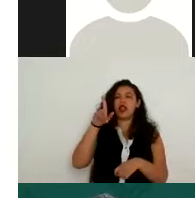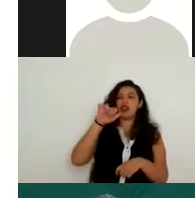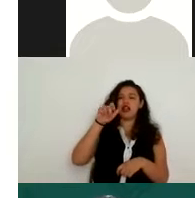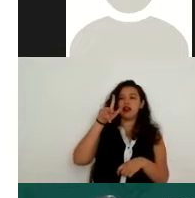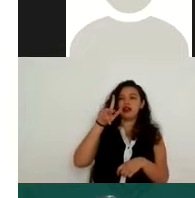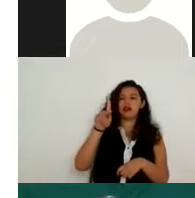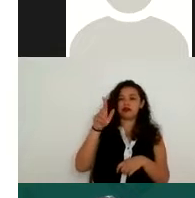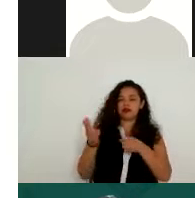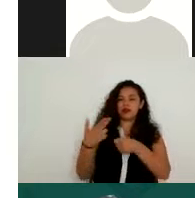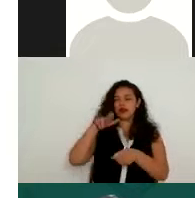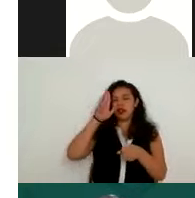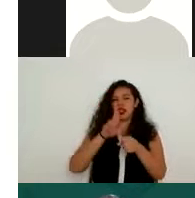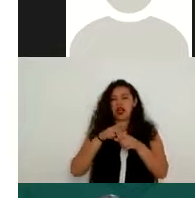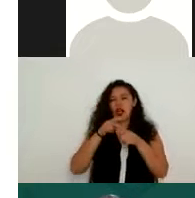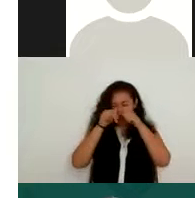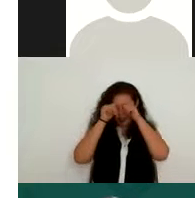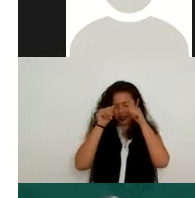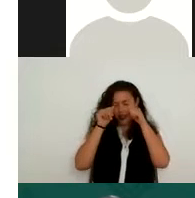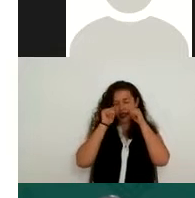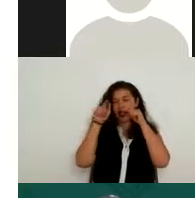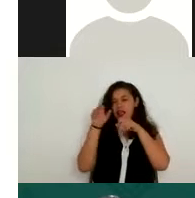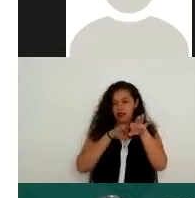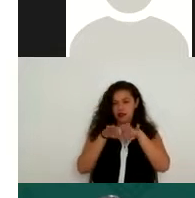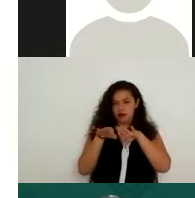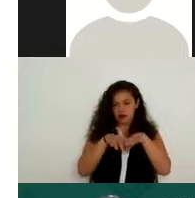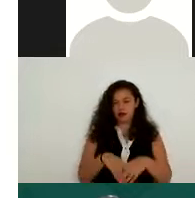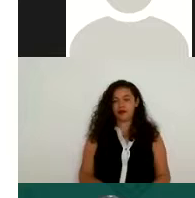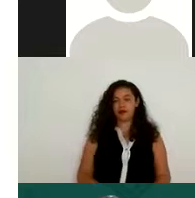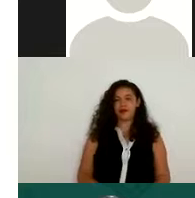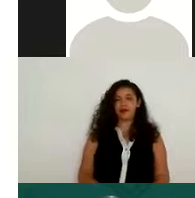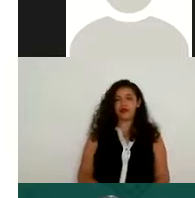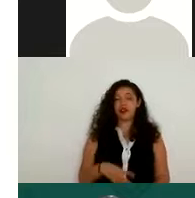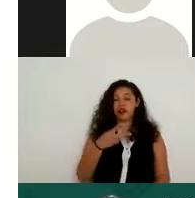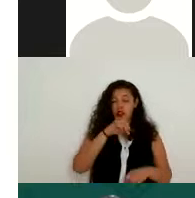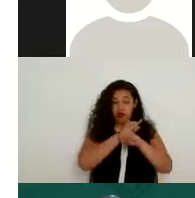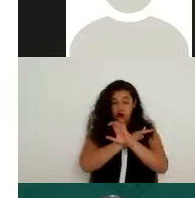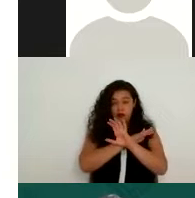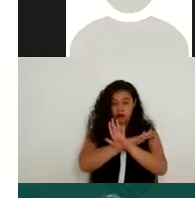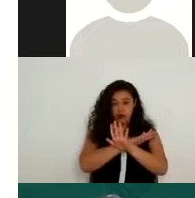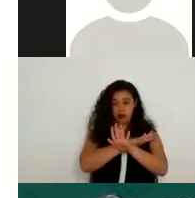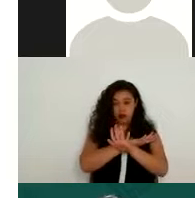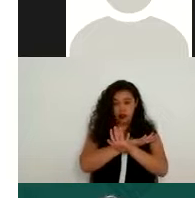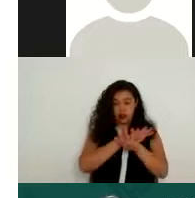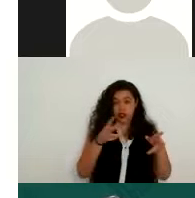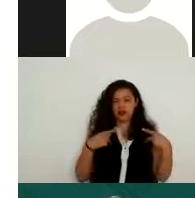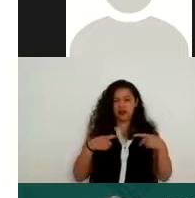la Ceguera, se me ocurre, ¿no? ¿Con esos datos, se puede hacer a una persona identificable?